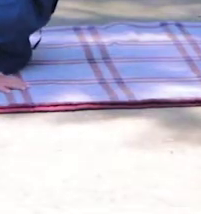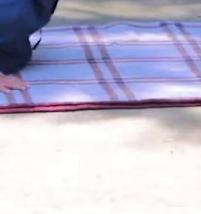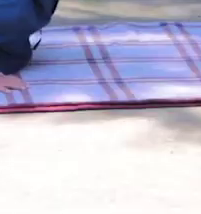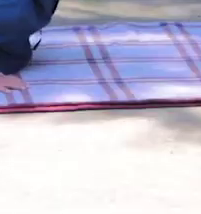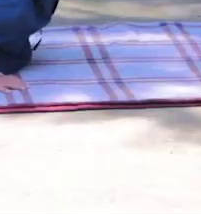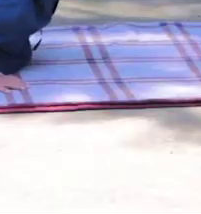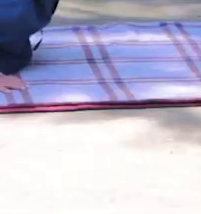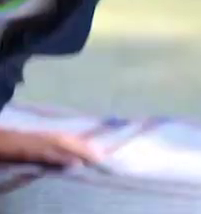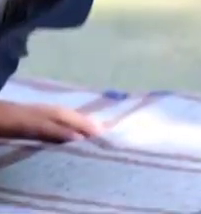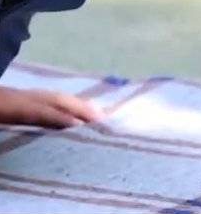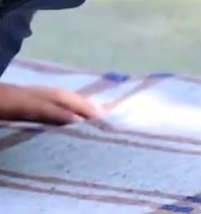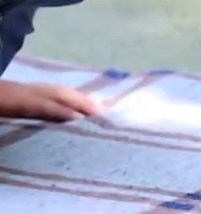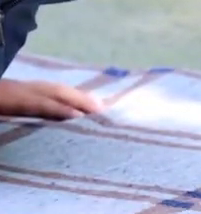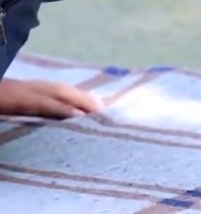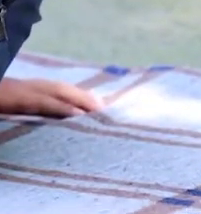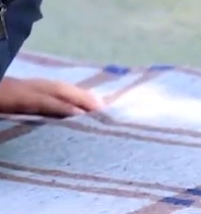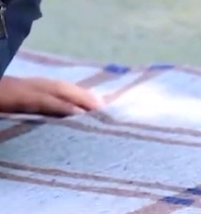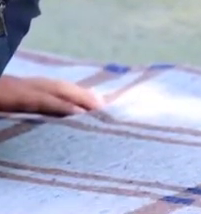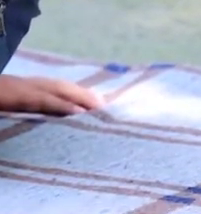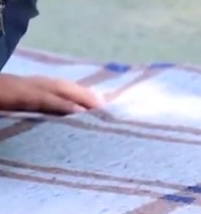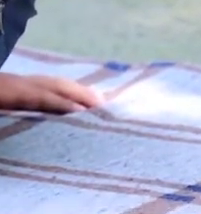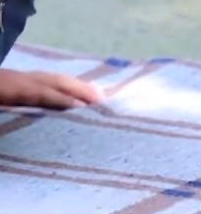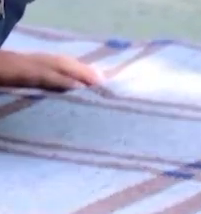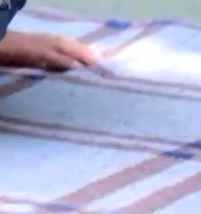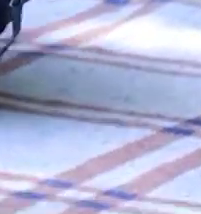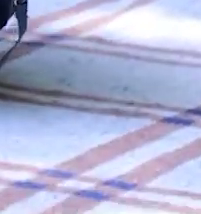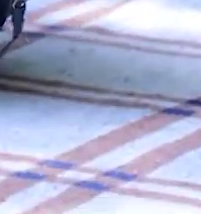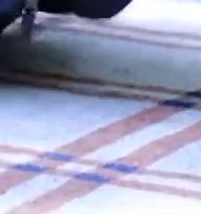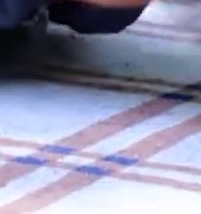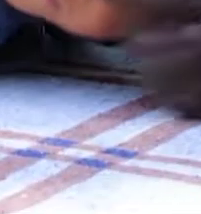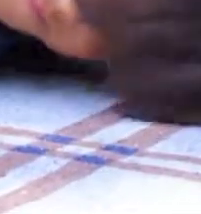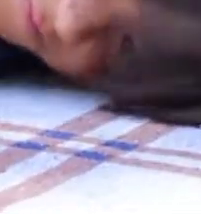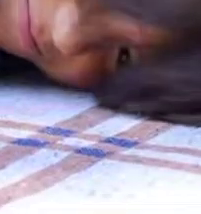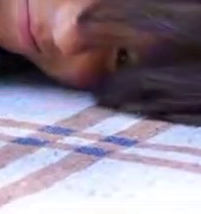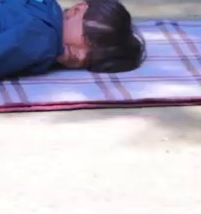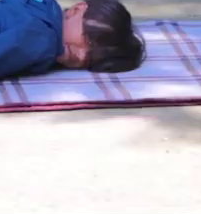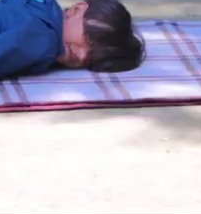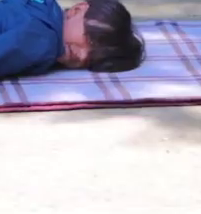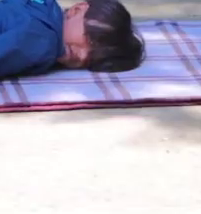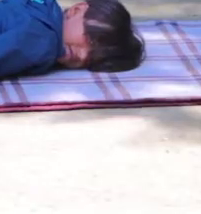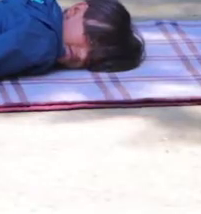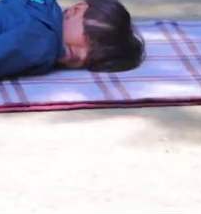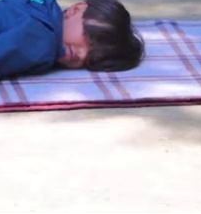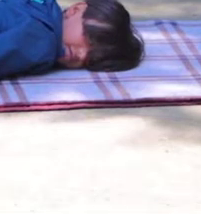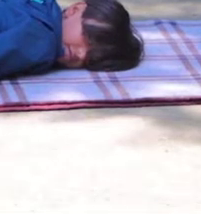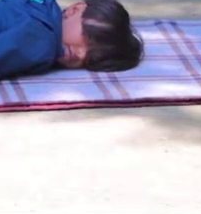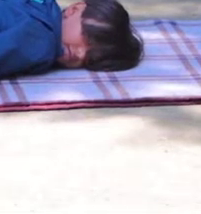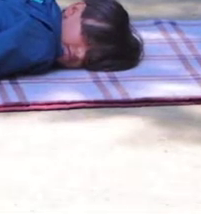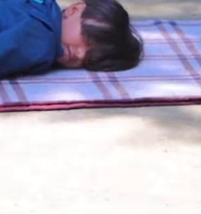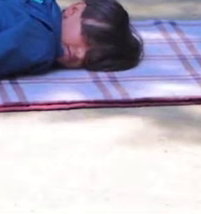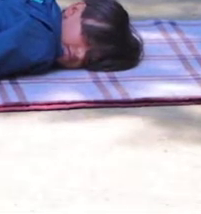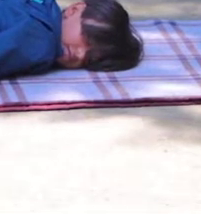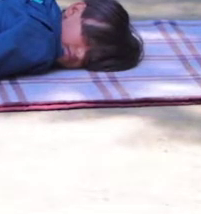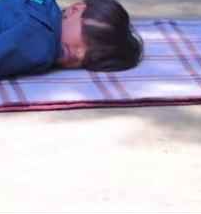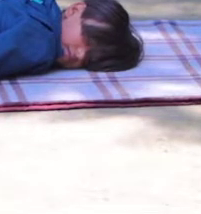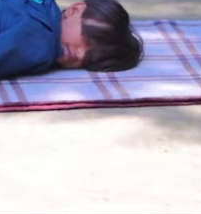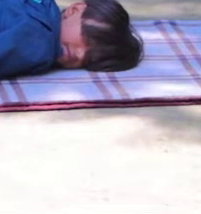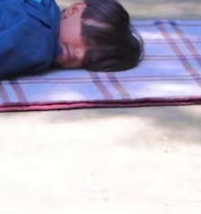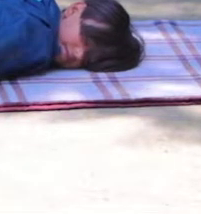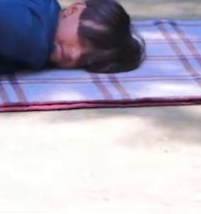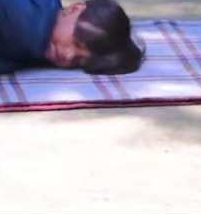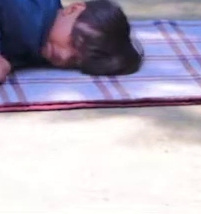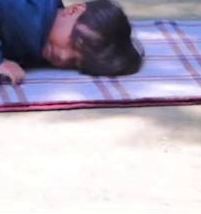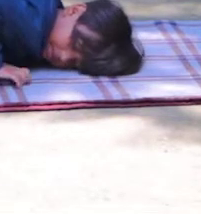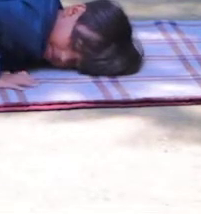Seguimos respirando. Nos acostamos totalmente para relajarnos. Respira. Nos preparamos